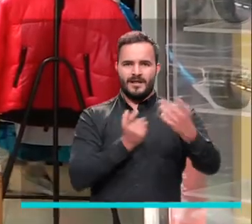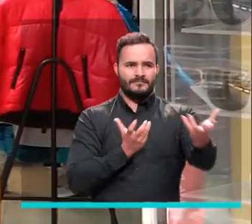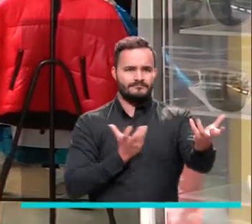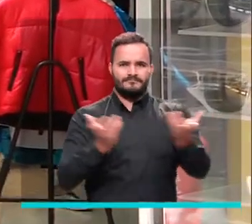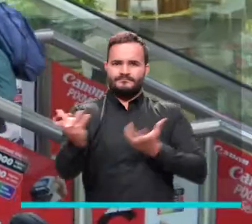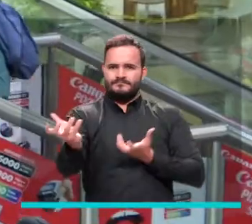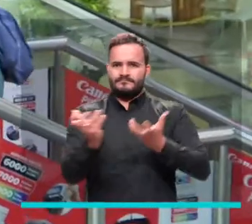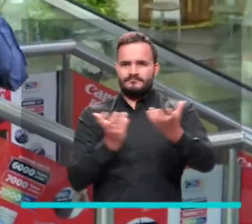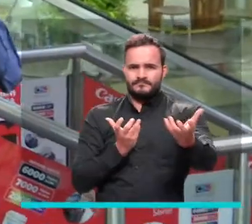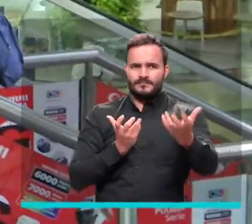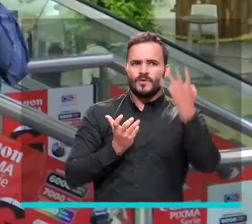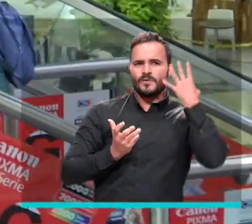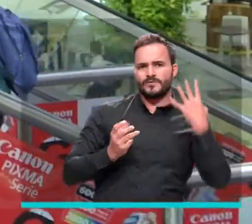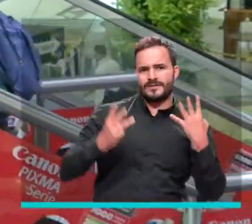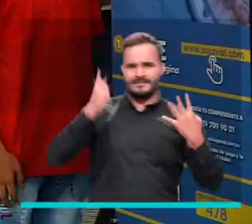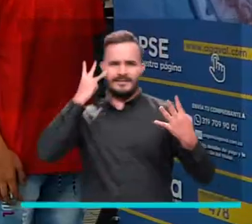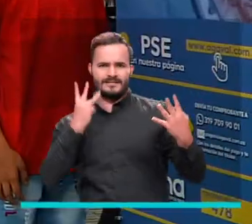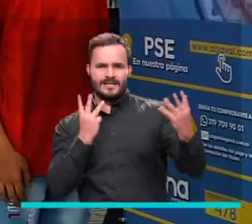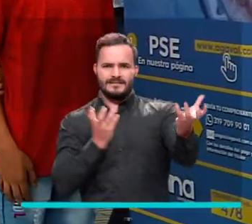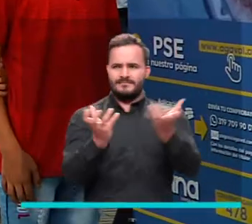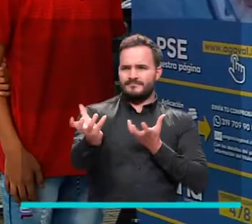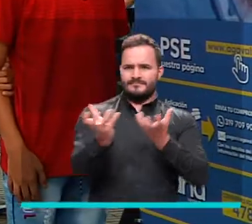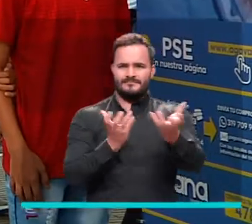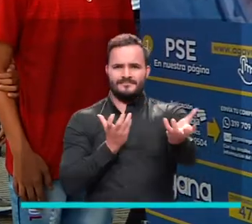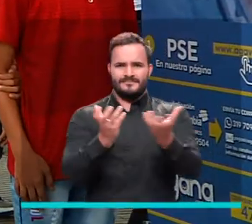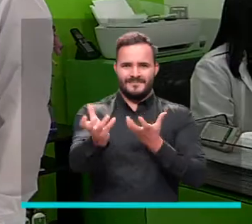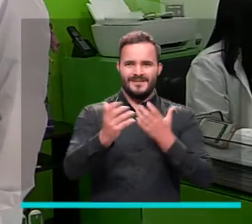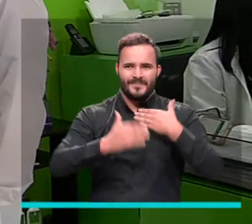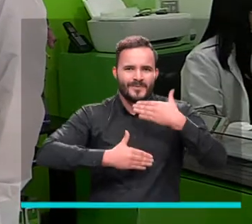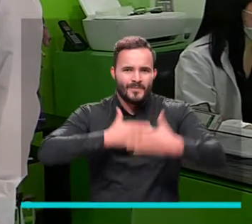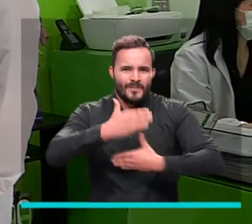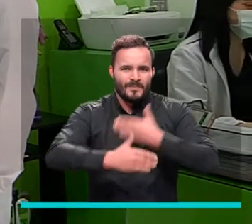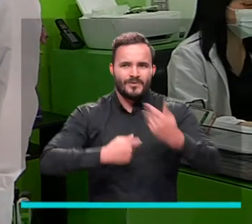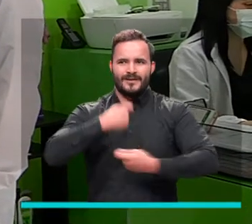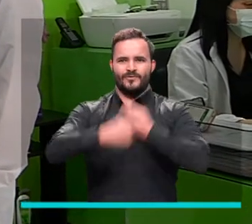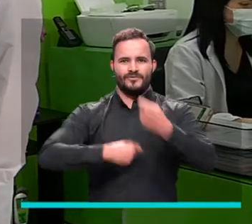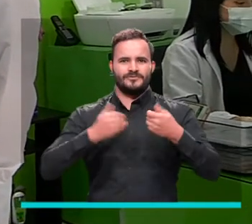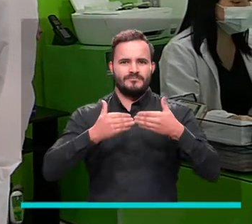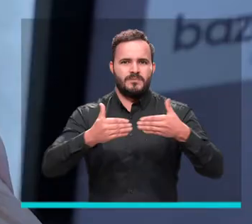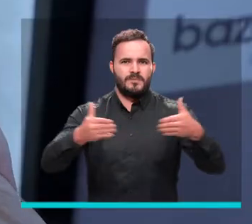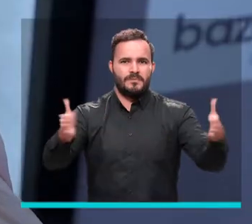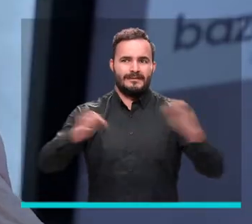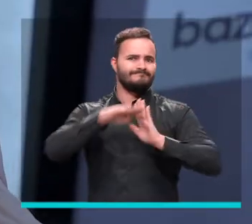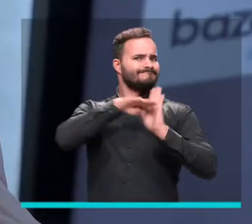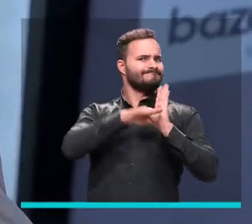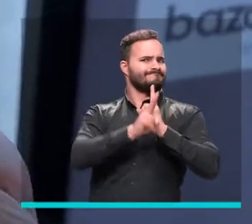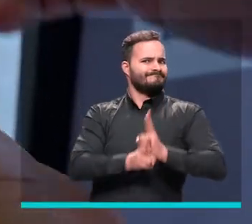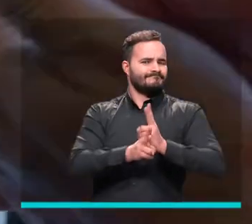reactivación gradual de todos los sectores económicos, pero manteniendo esas medidas de cuidado.